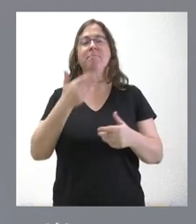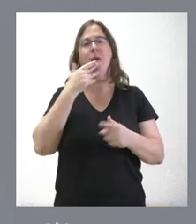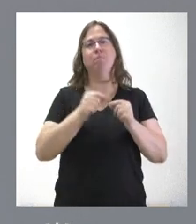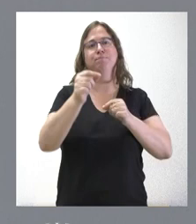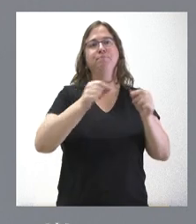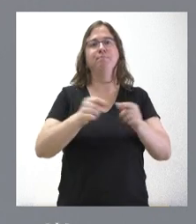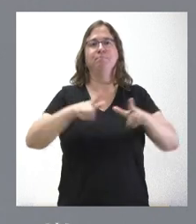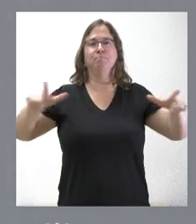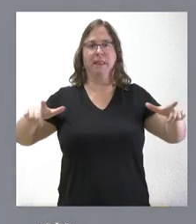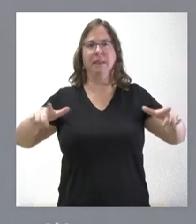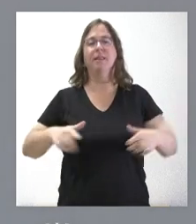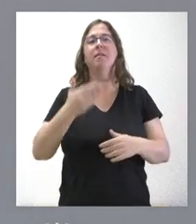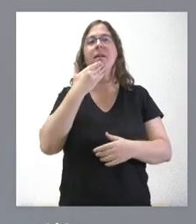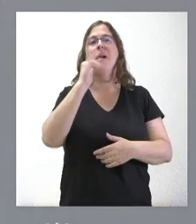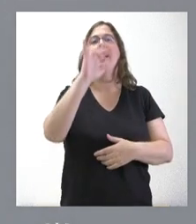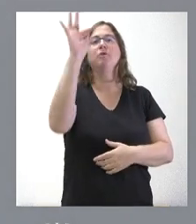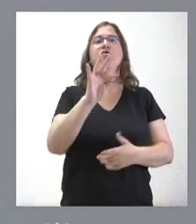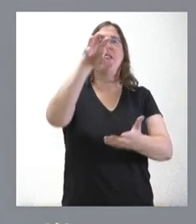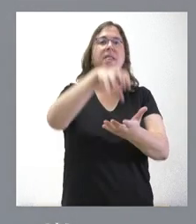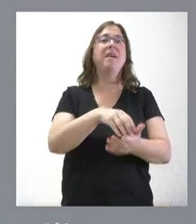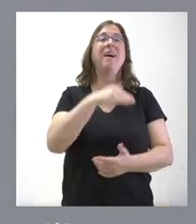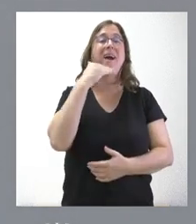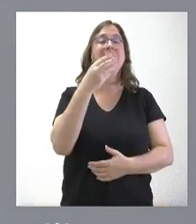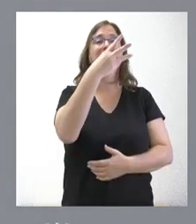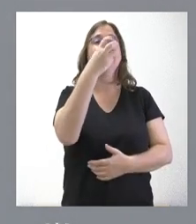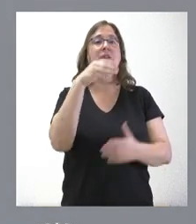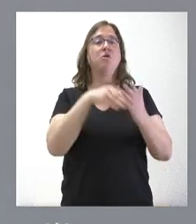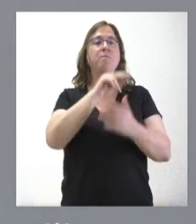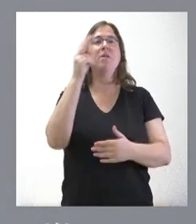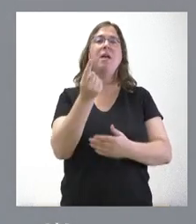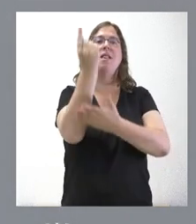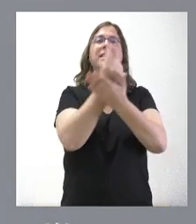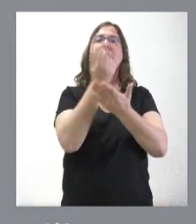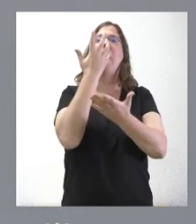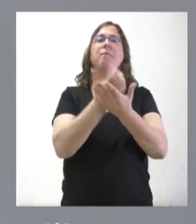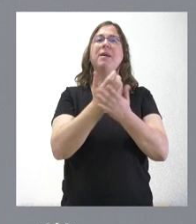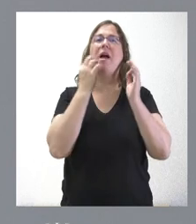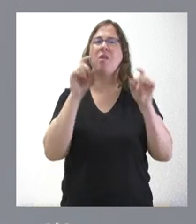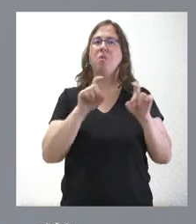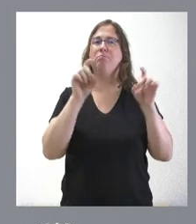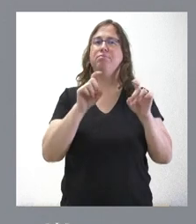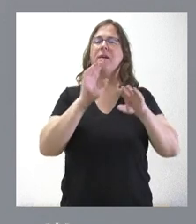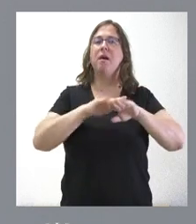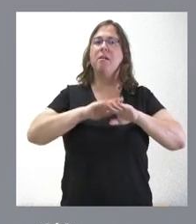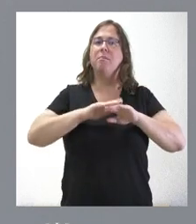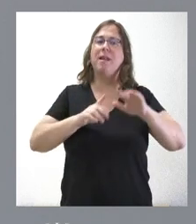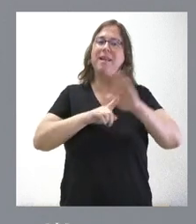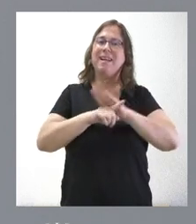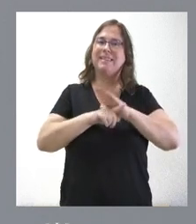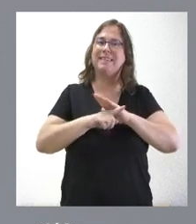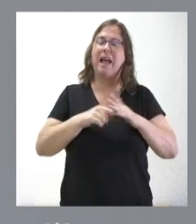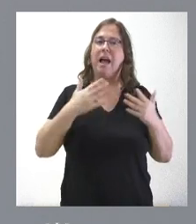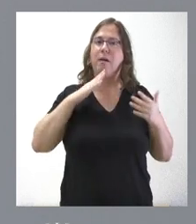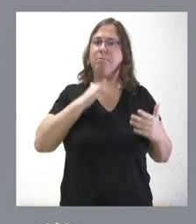superficie disponible en el total del centro. Casi 300.000 euros para el diseño de una aplicación informatizada para garantizar una gestión ágil y